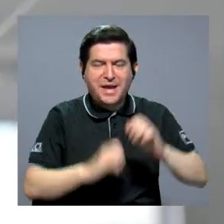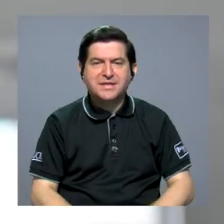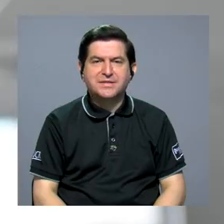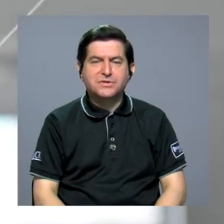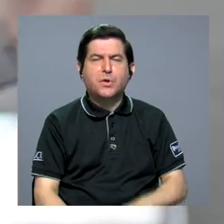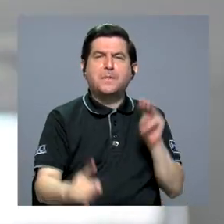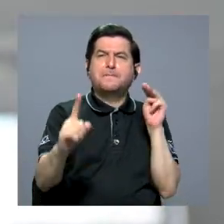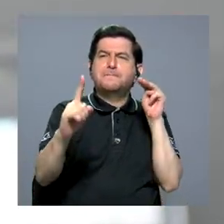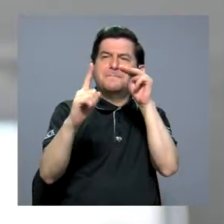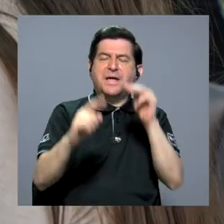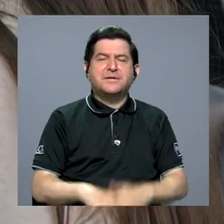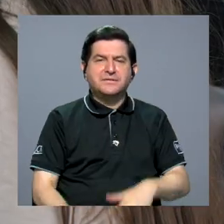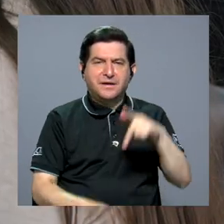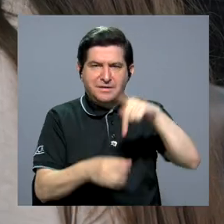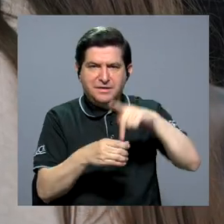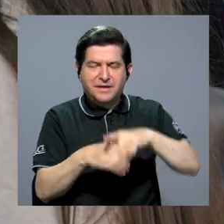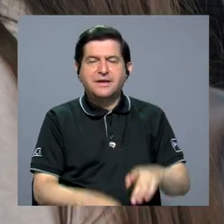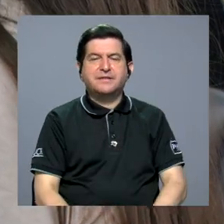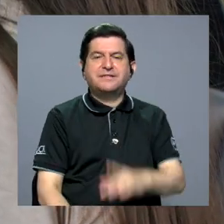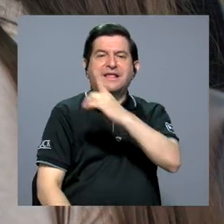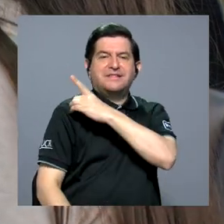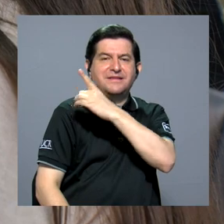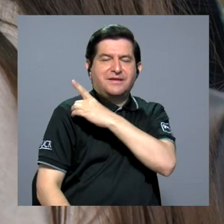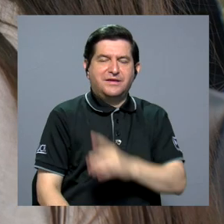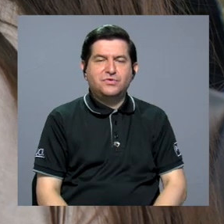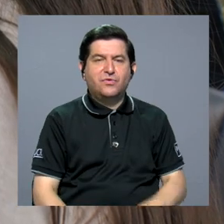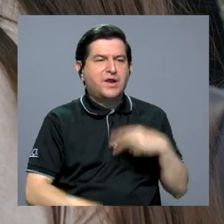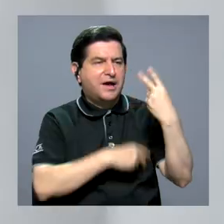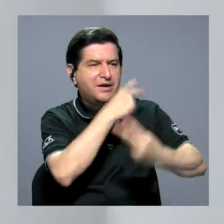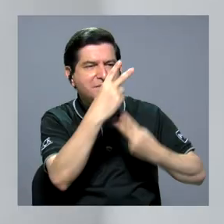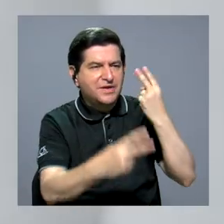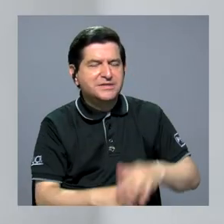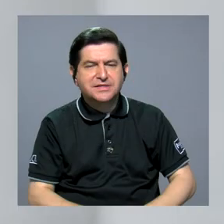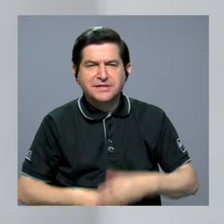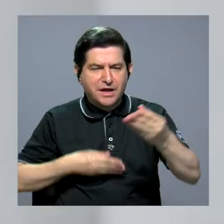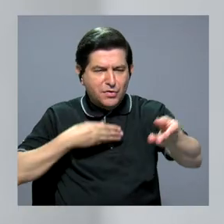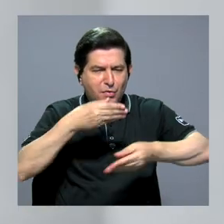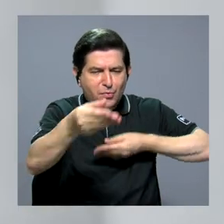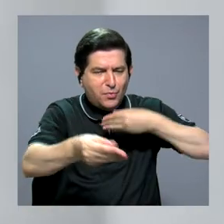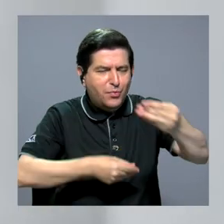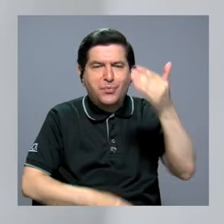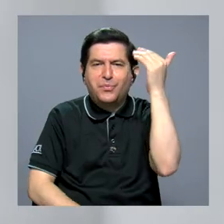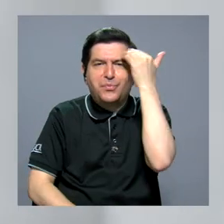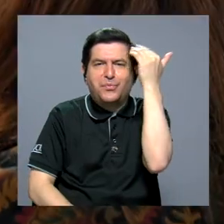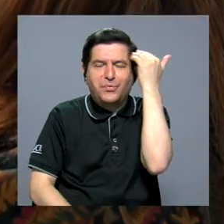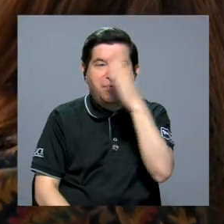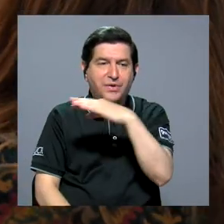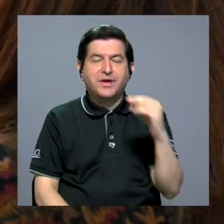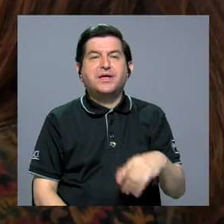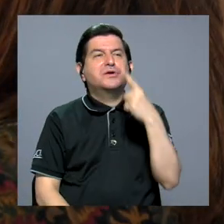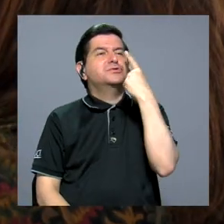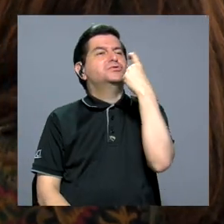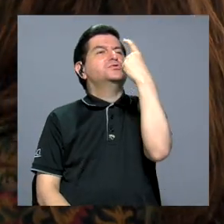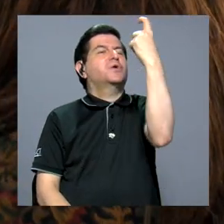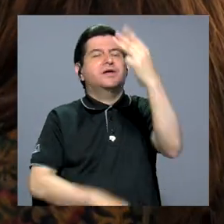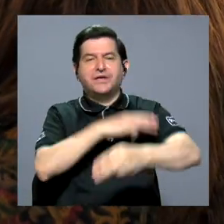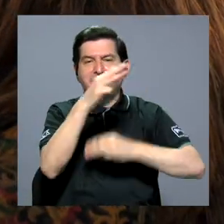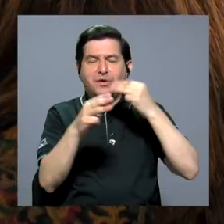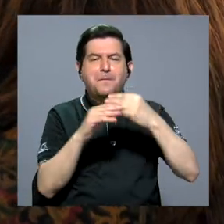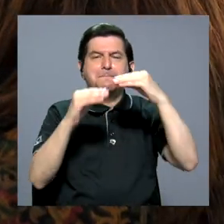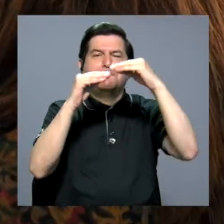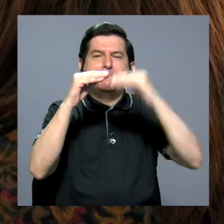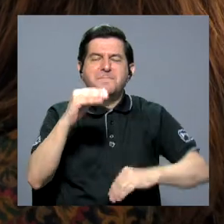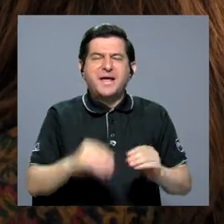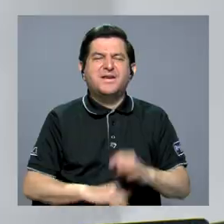Tiene entre sus metas concursar como directora, viajar para intercambiar sus conocimientos y sueña con un mundo